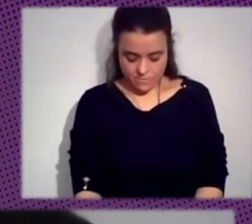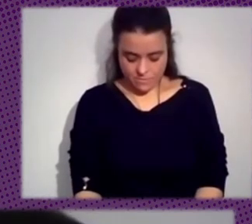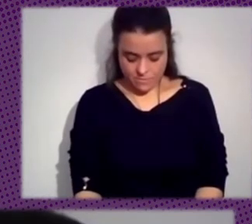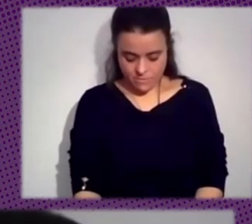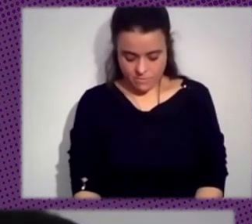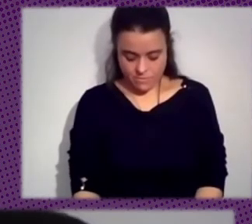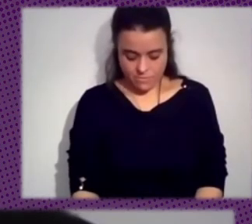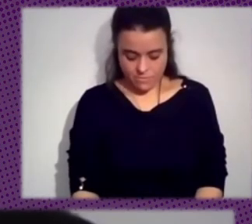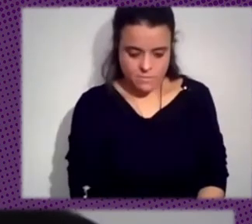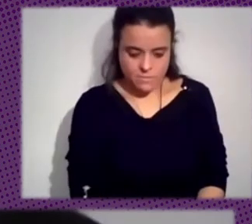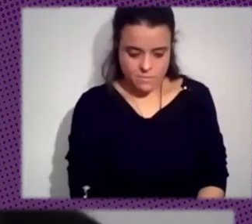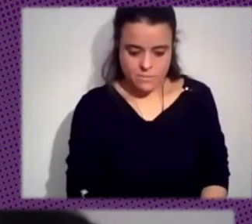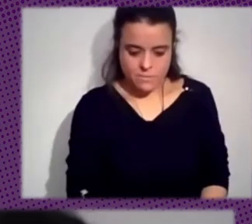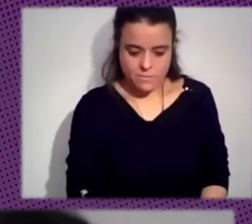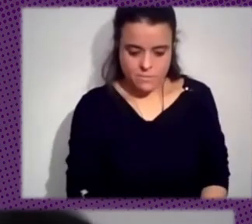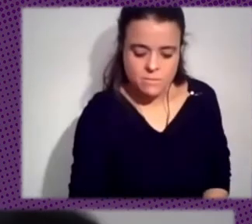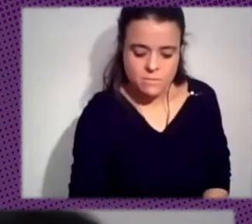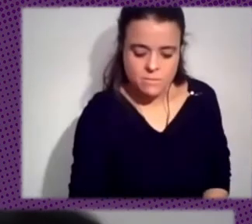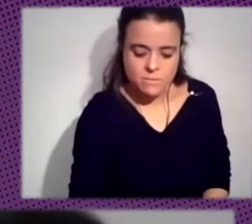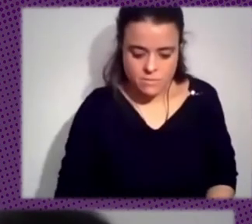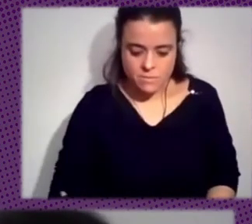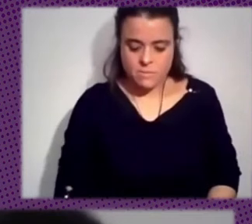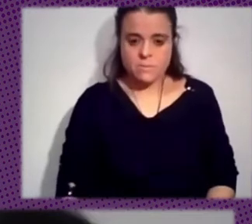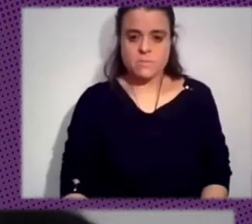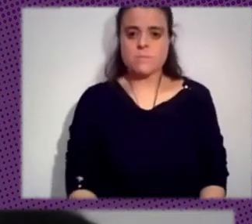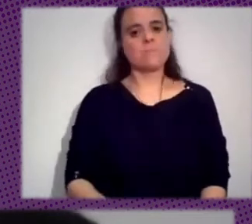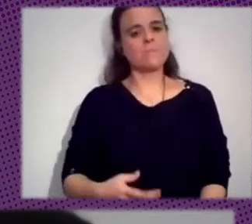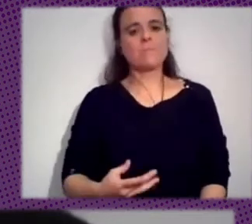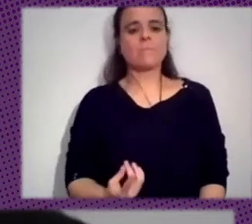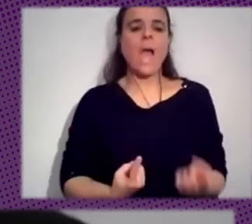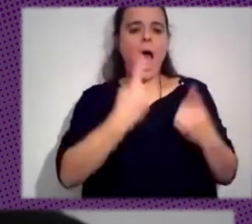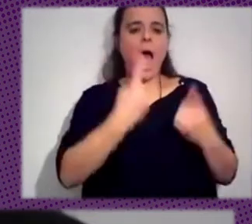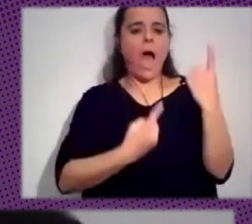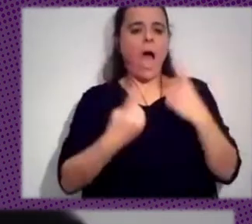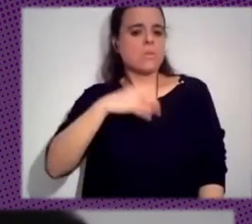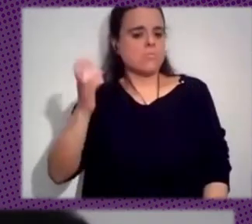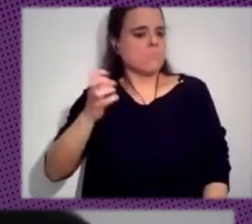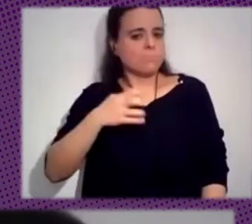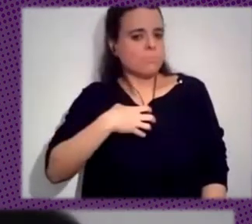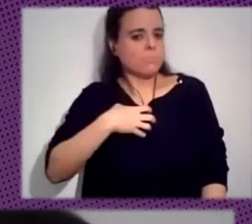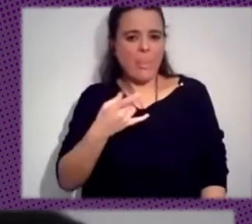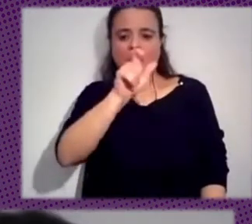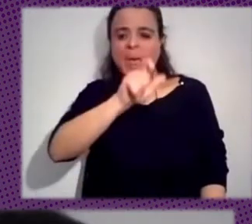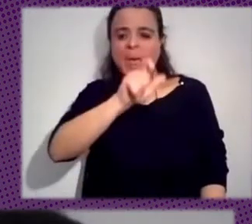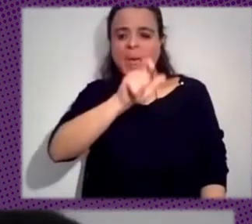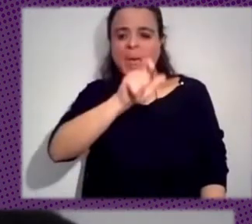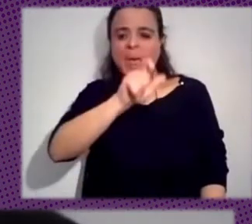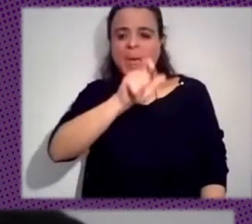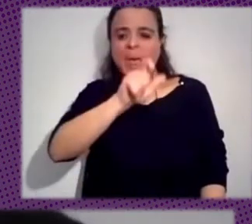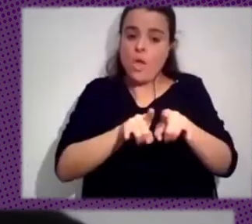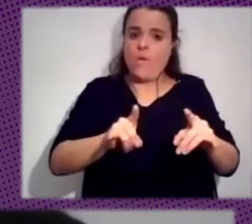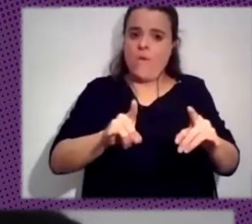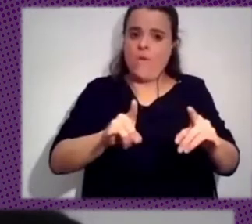mismas y no somos capaces de llegar un poco más allá a gente nueva, todo esto de hablar al convencido. Entonces, la red levadura